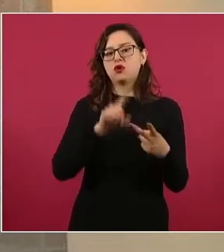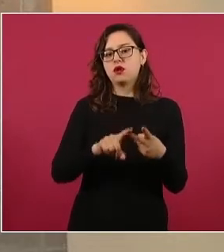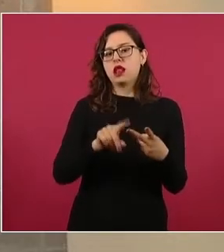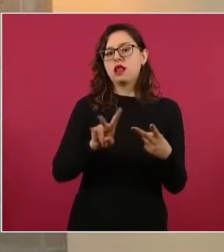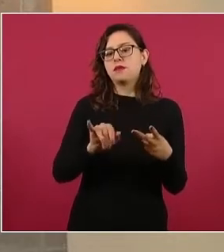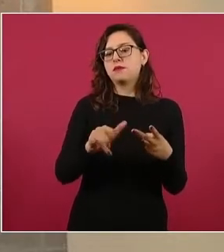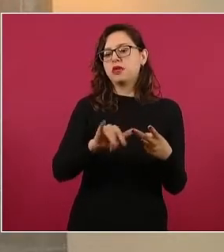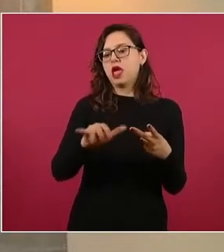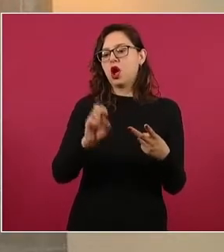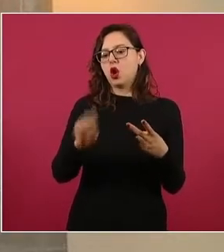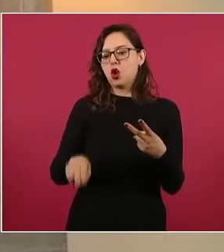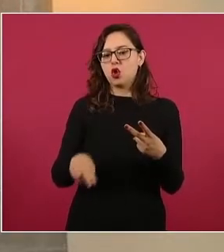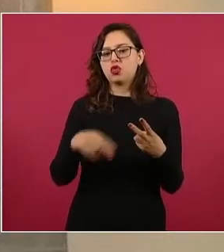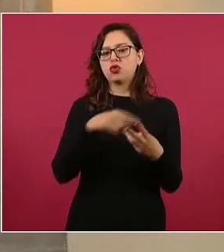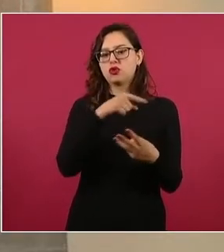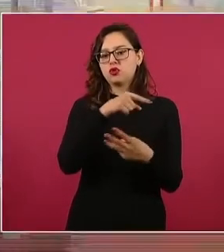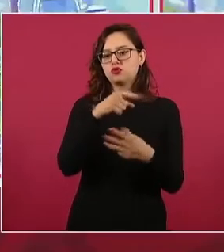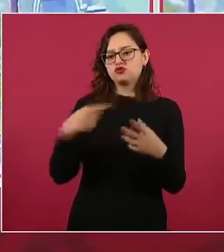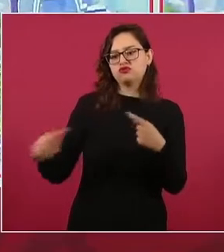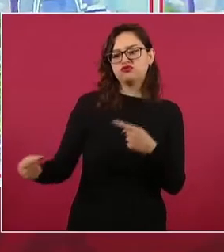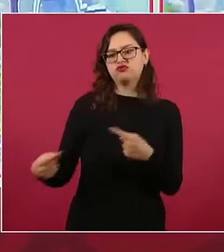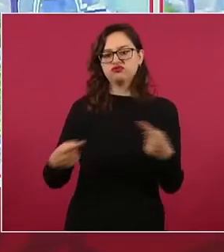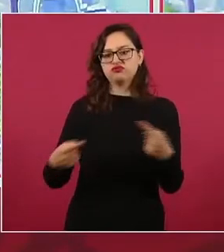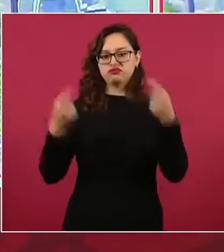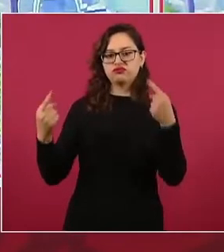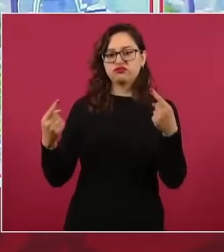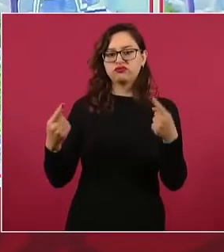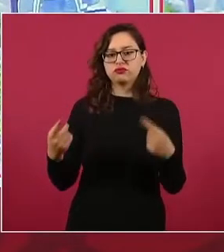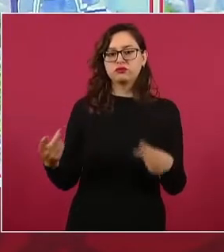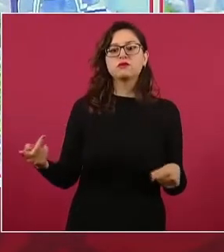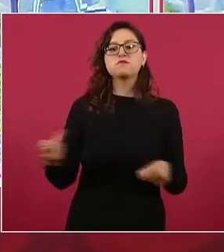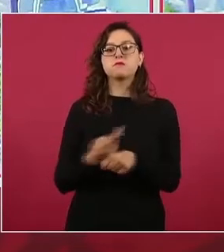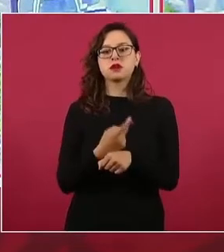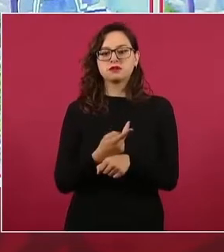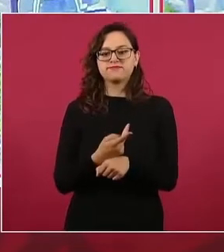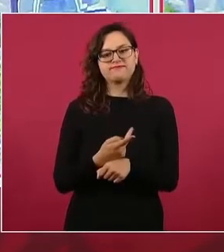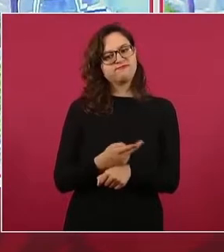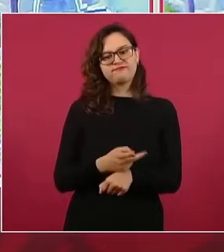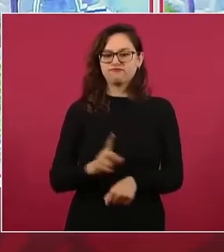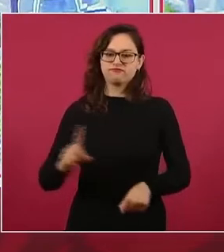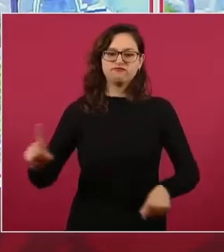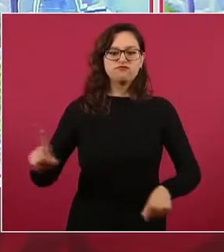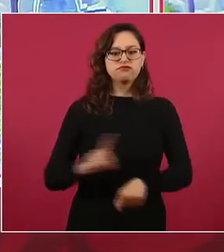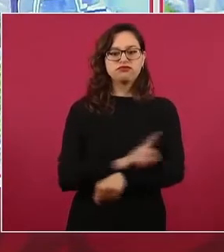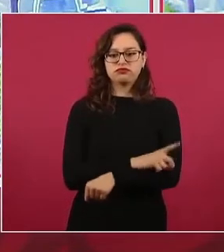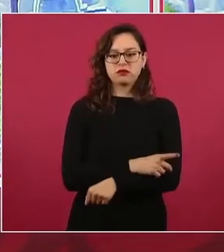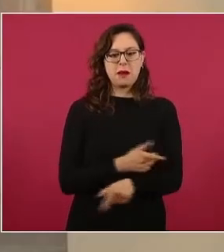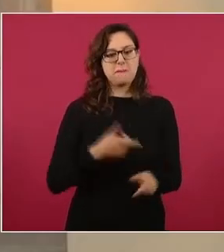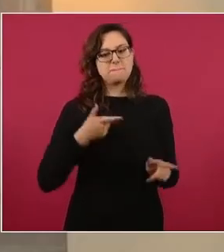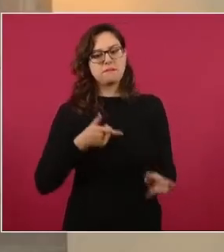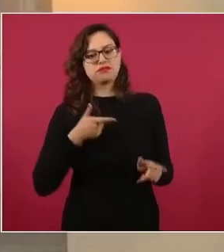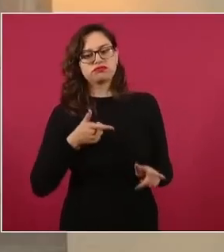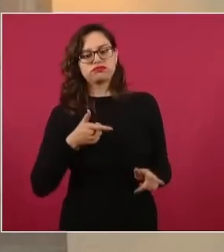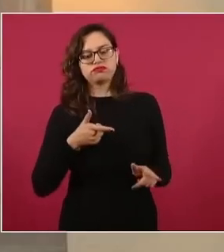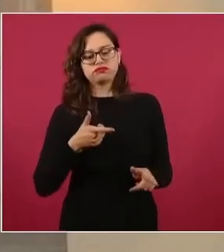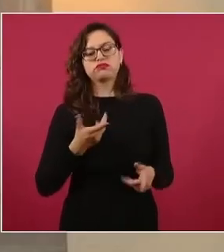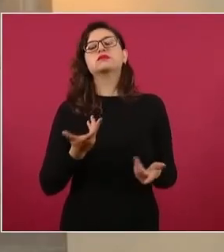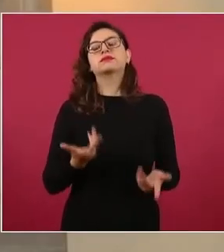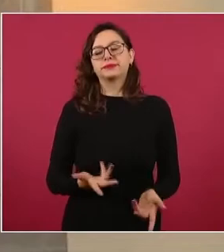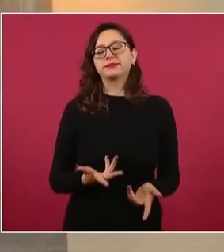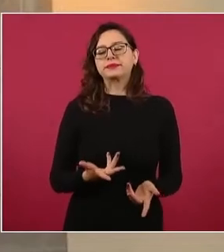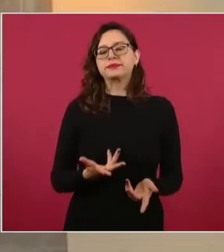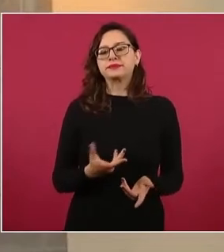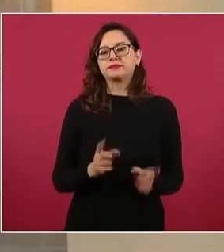ocasionó venganzas y diferentes eventos criminales. En primer